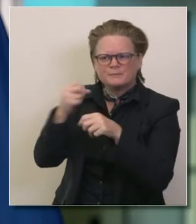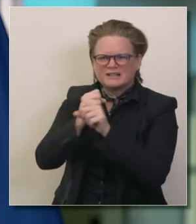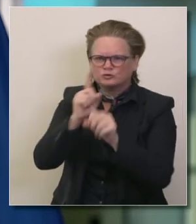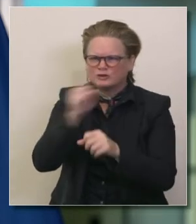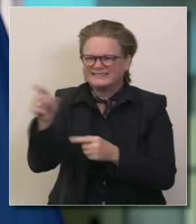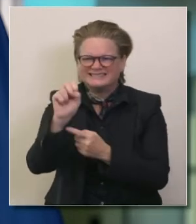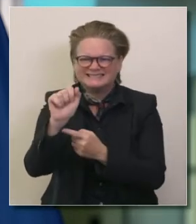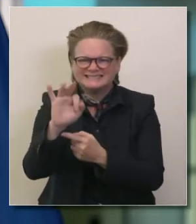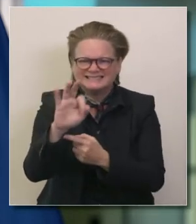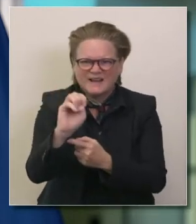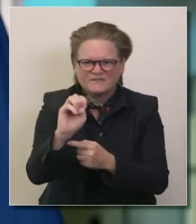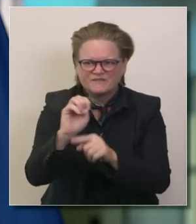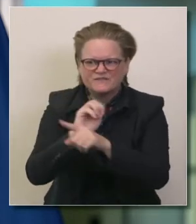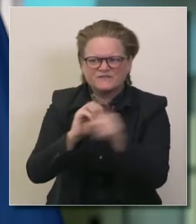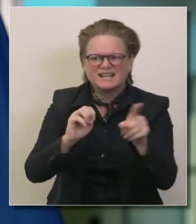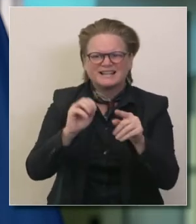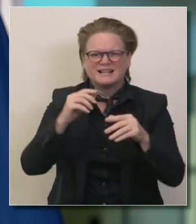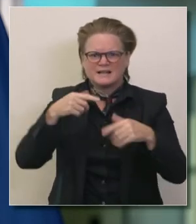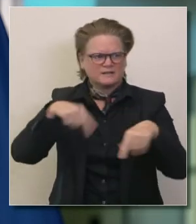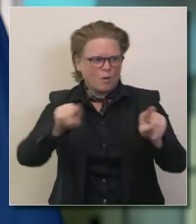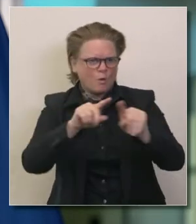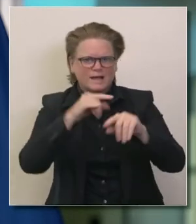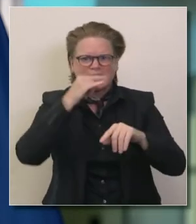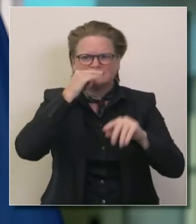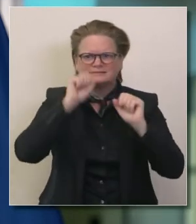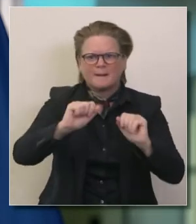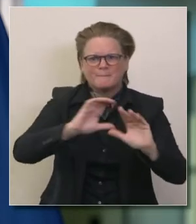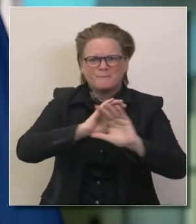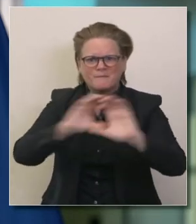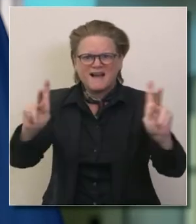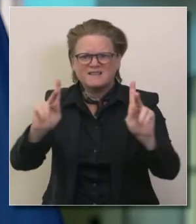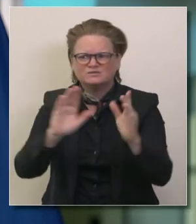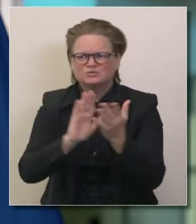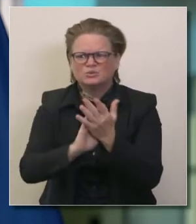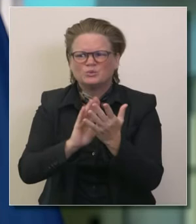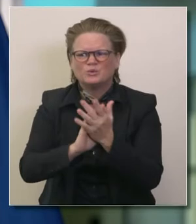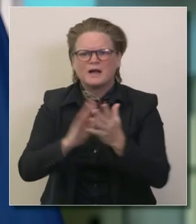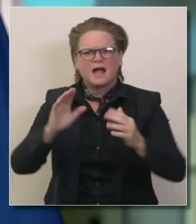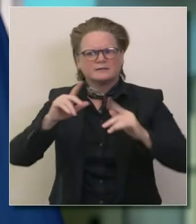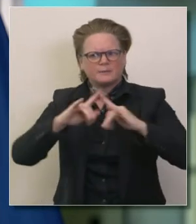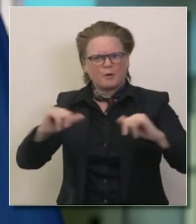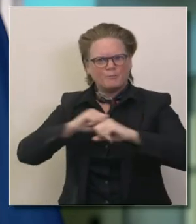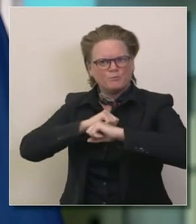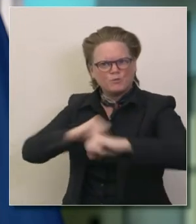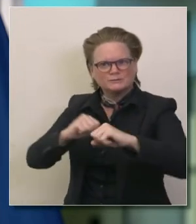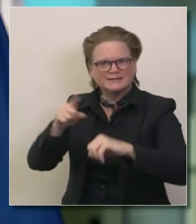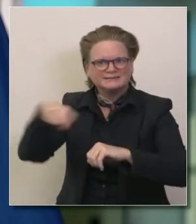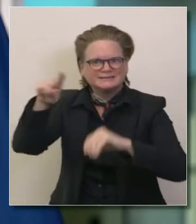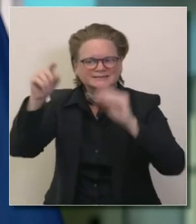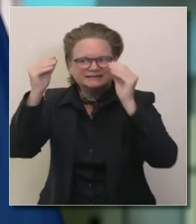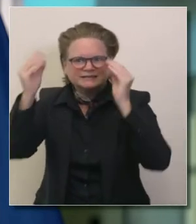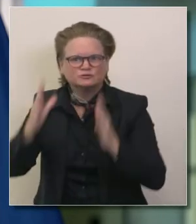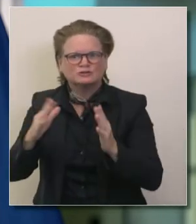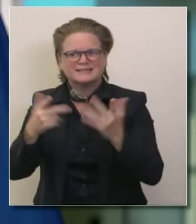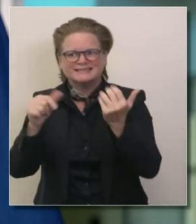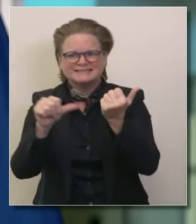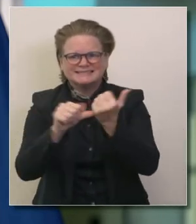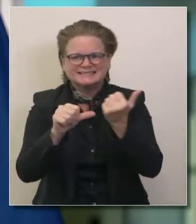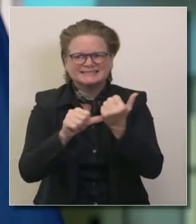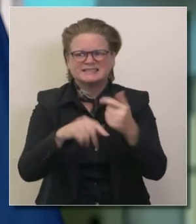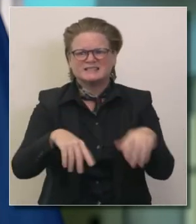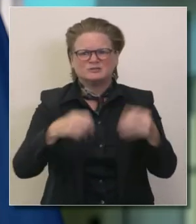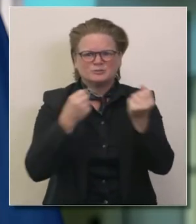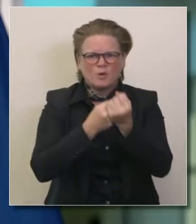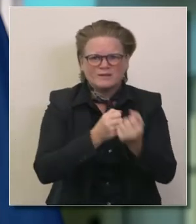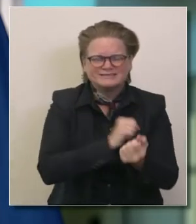de hacer que nuestros hijos puedan volver a las escuelas sin riesgo protegiendo a maestros